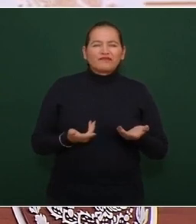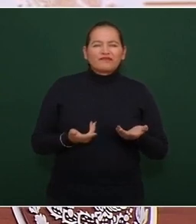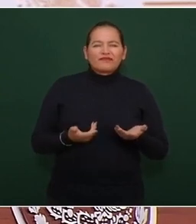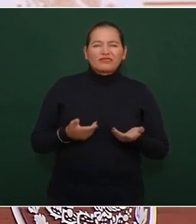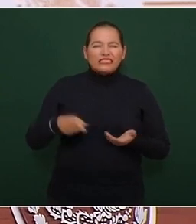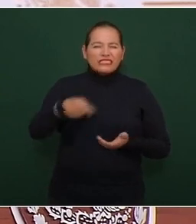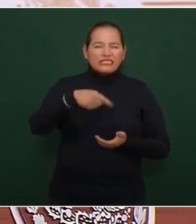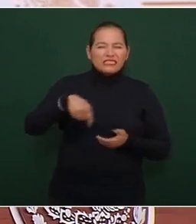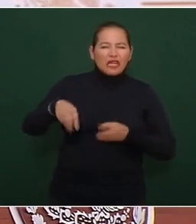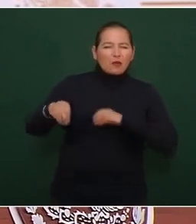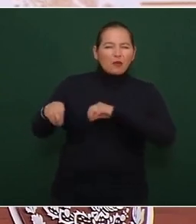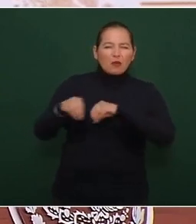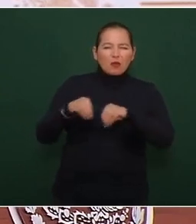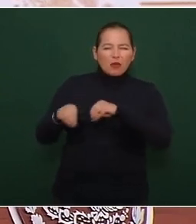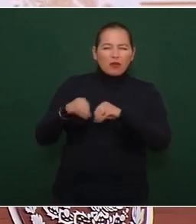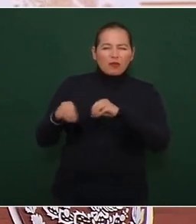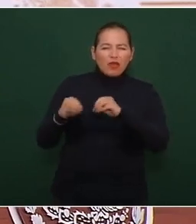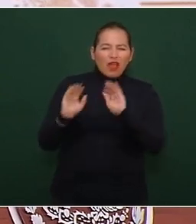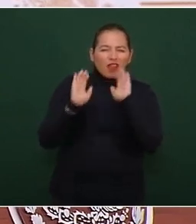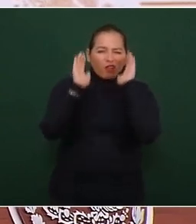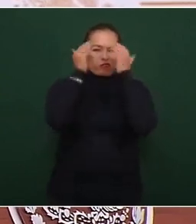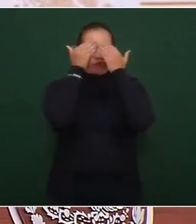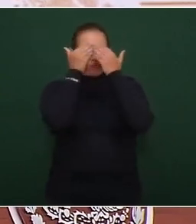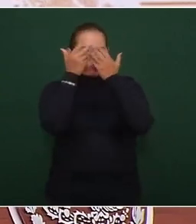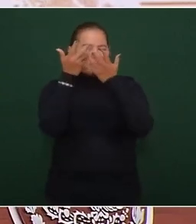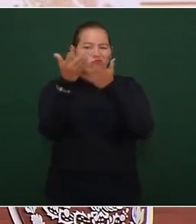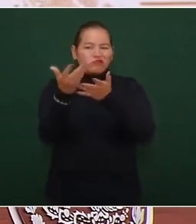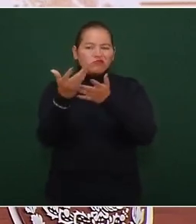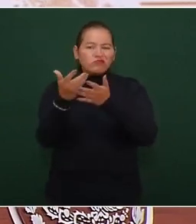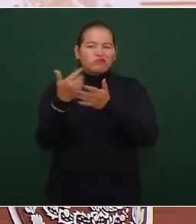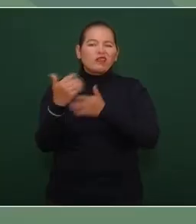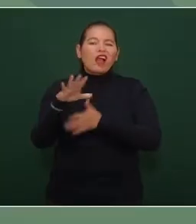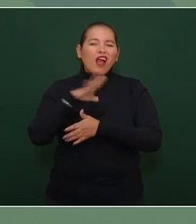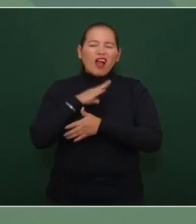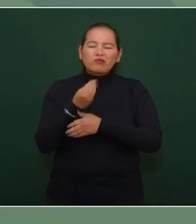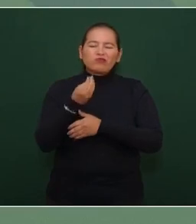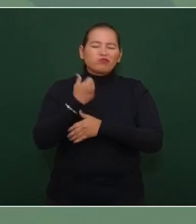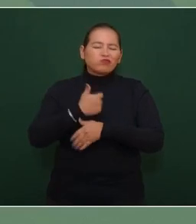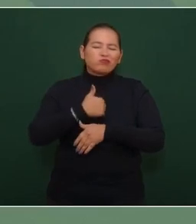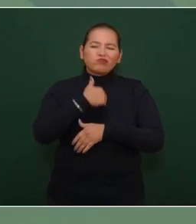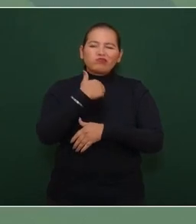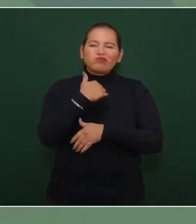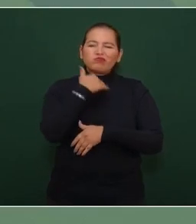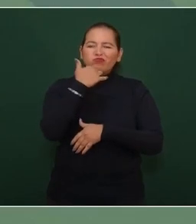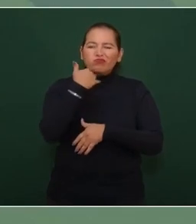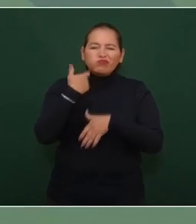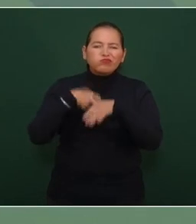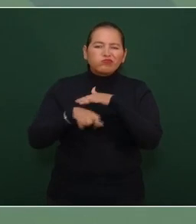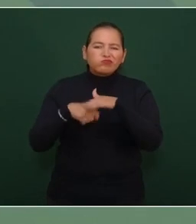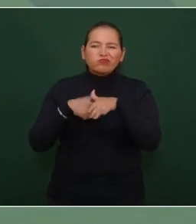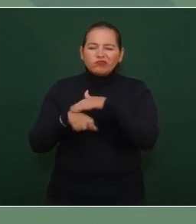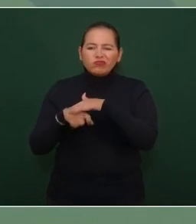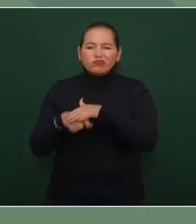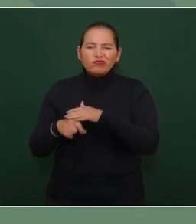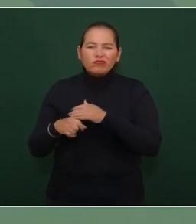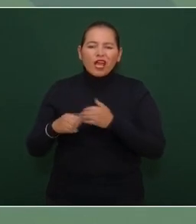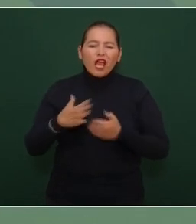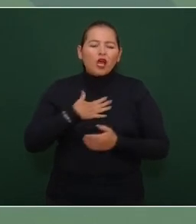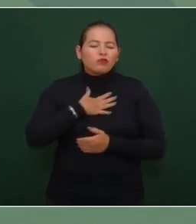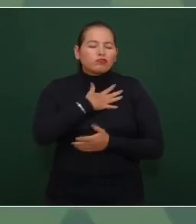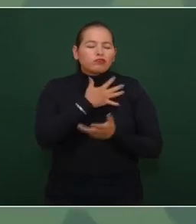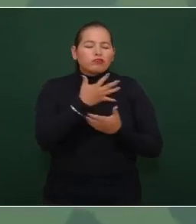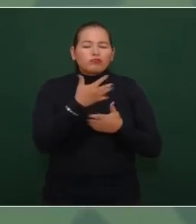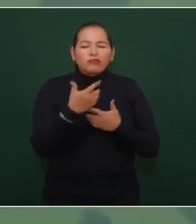movimiento conservador son muy corruptos les gusta mucho el dinero